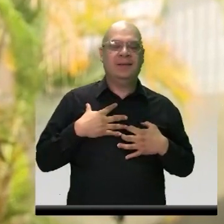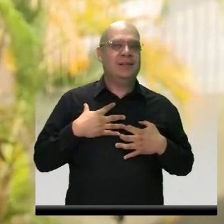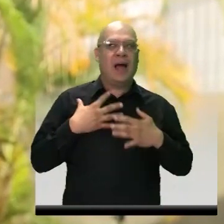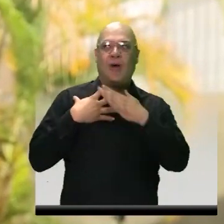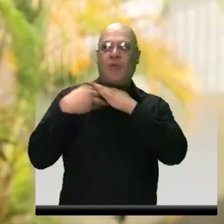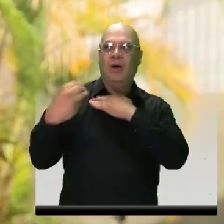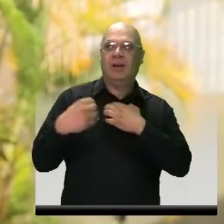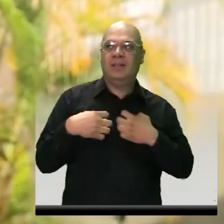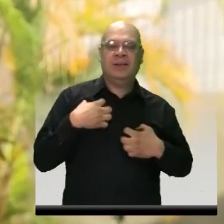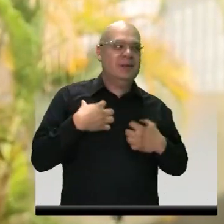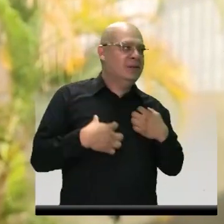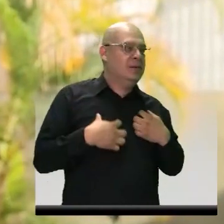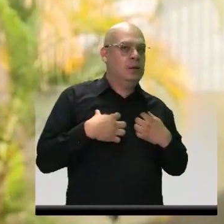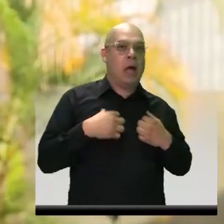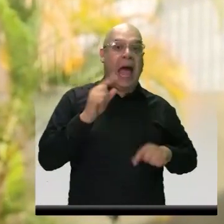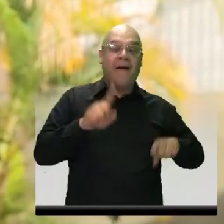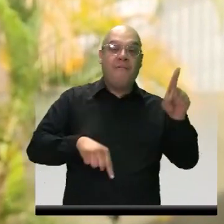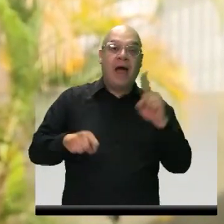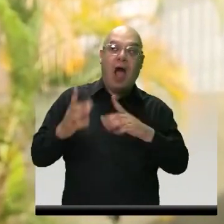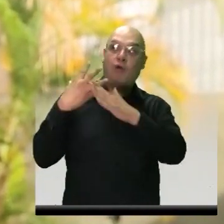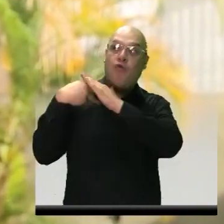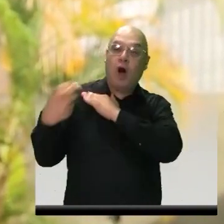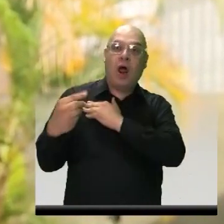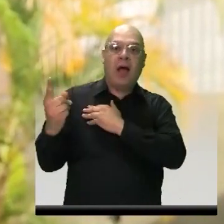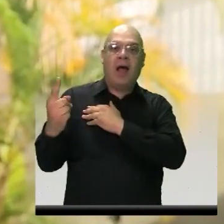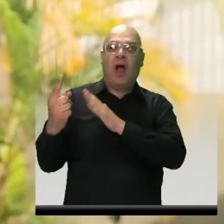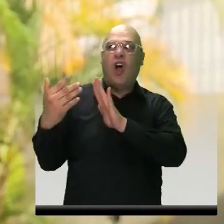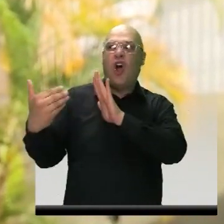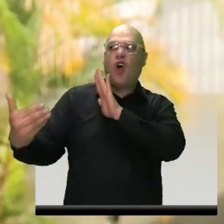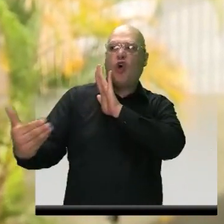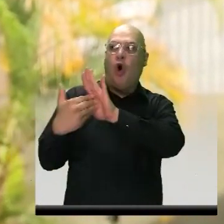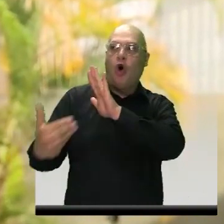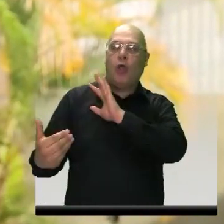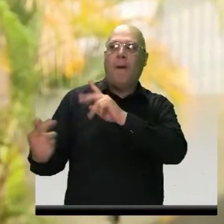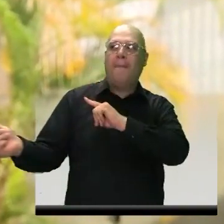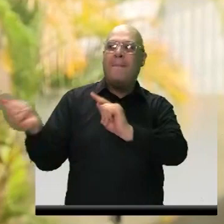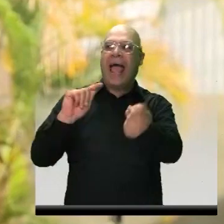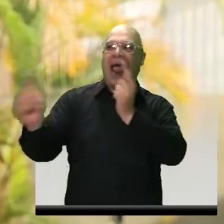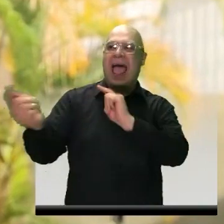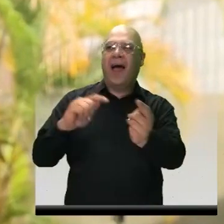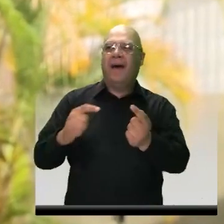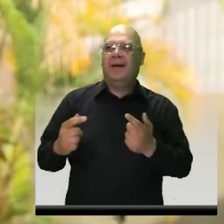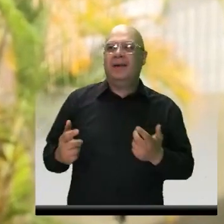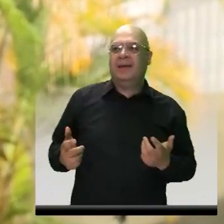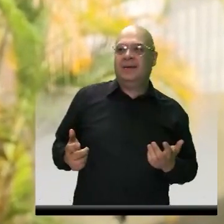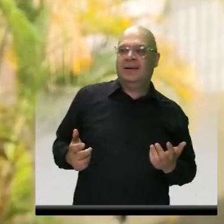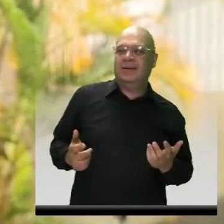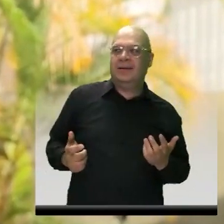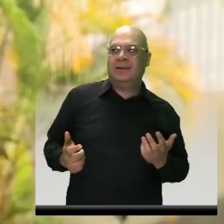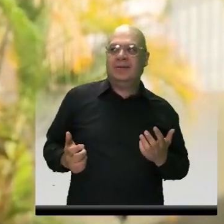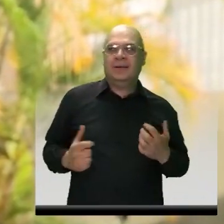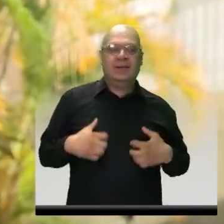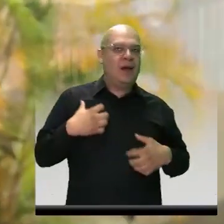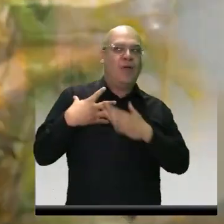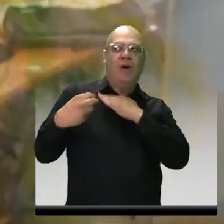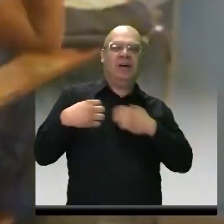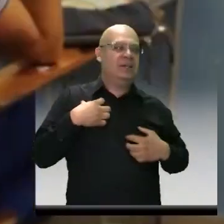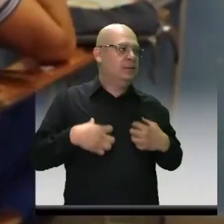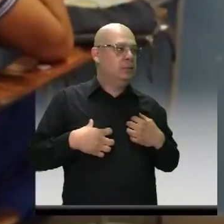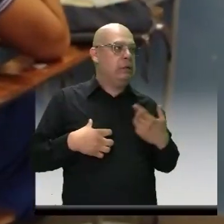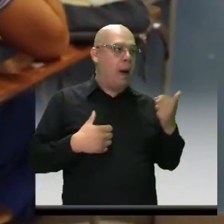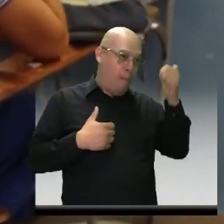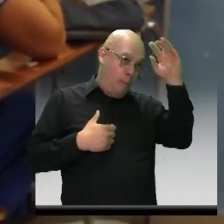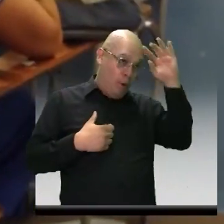porque hay veces que se presentan casos como de amenazas o de peleas así, entonces la gente se siente insegura y pues ya con la policía pues